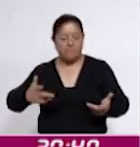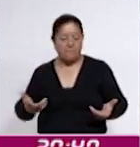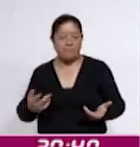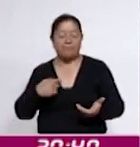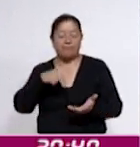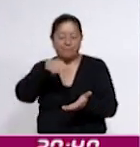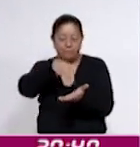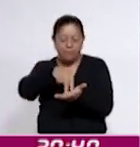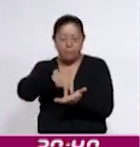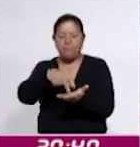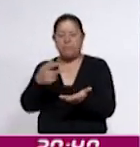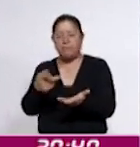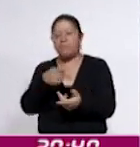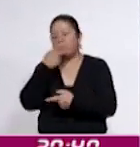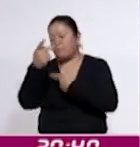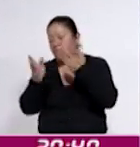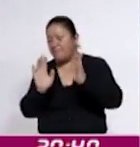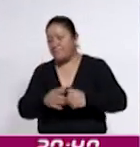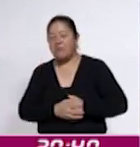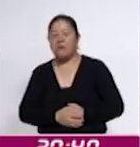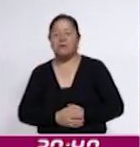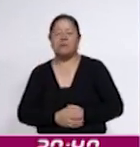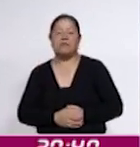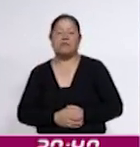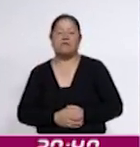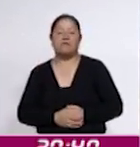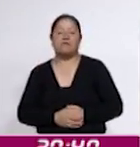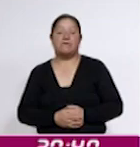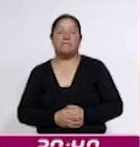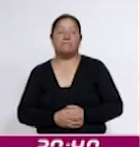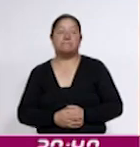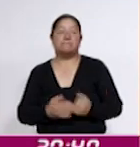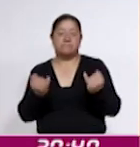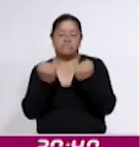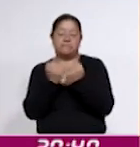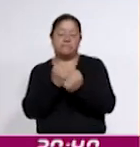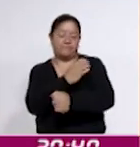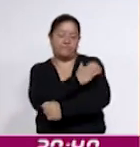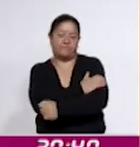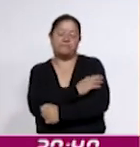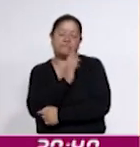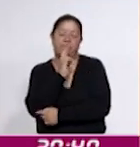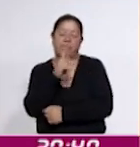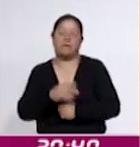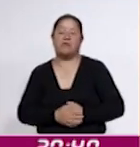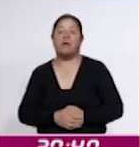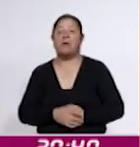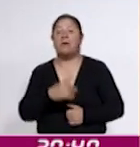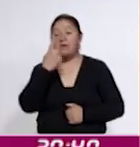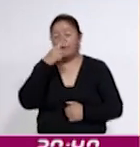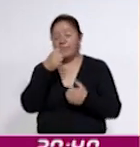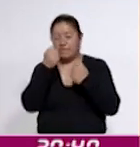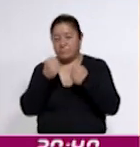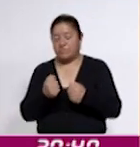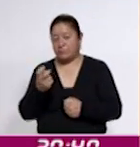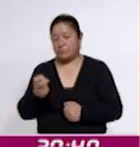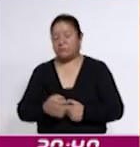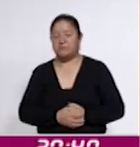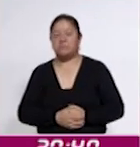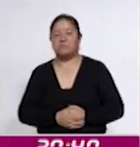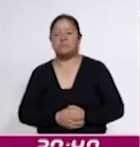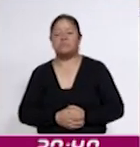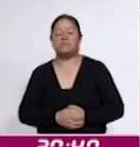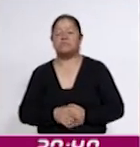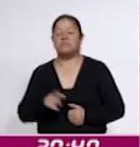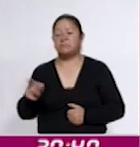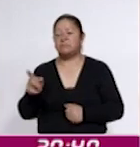pues que vayan en el mejor desarrollo muscular. Para garantizar la transparencia y profesionalismo del evento, la organización ha